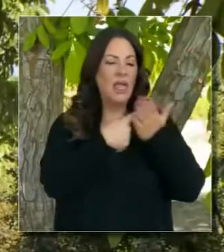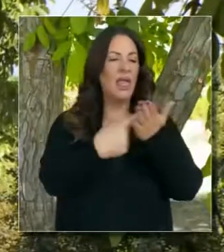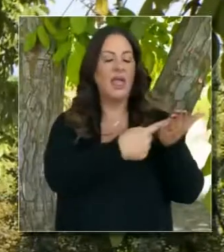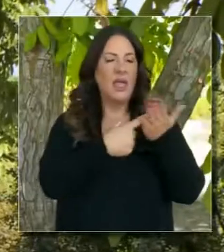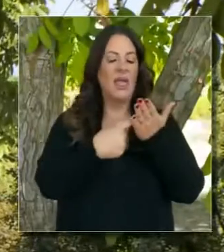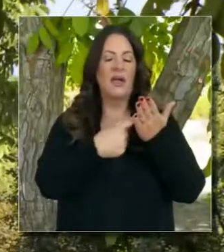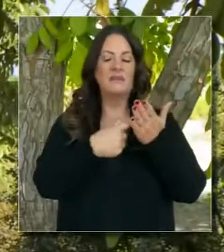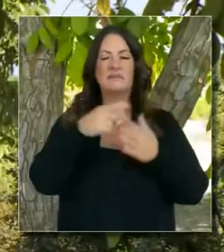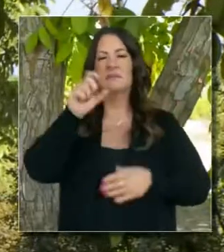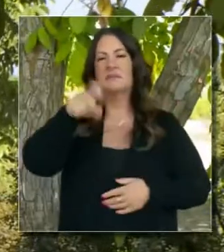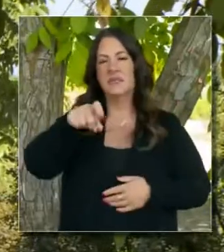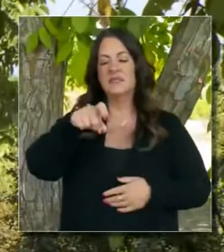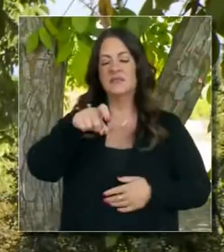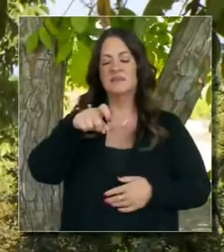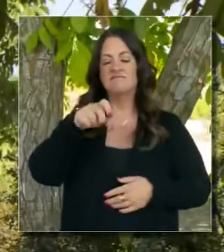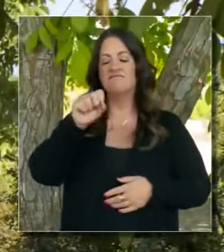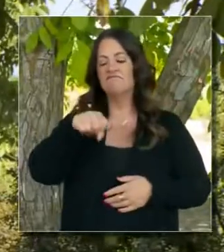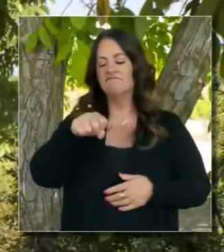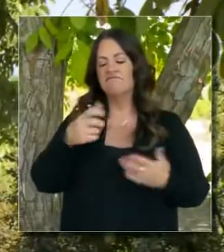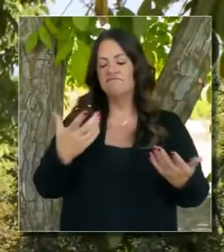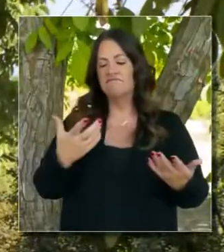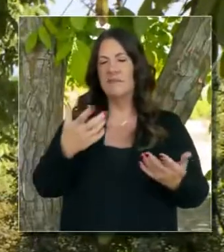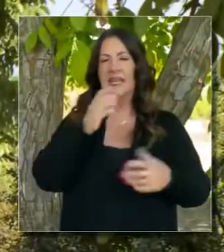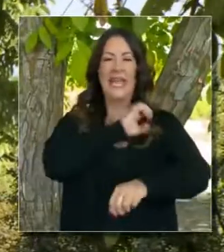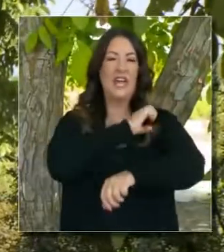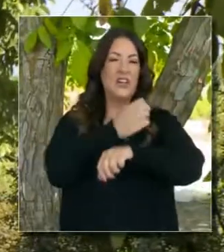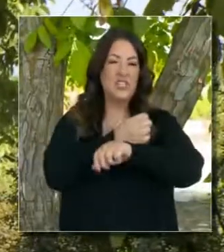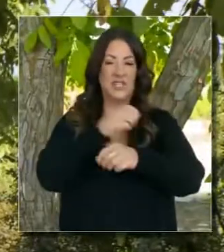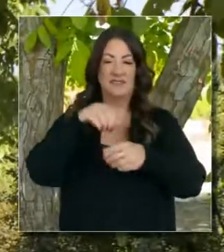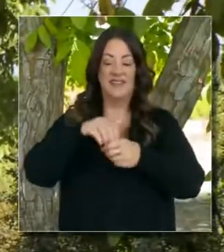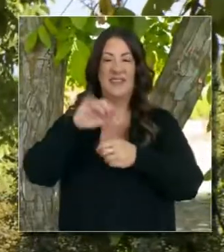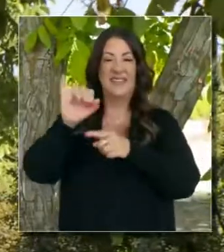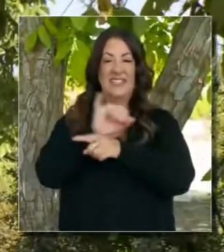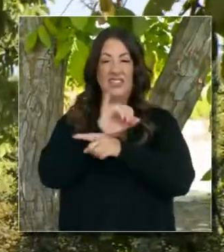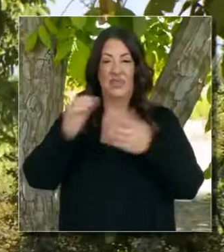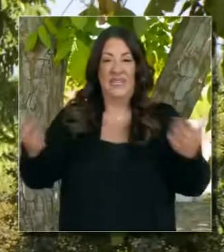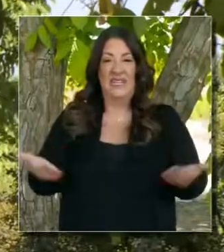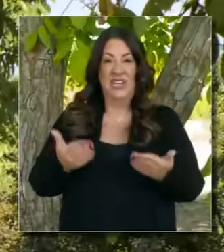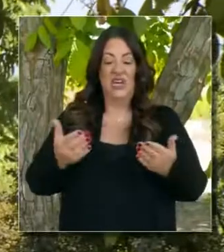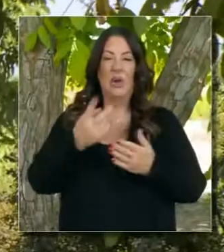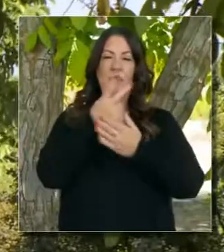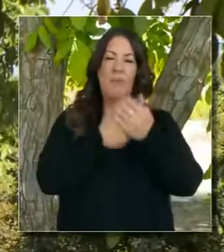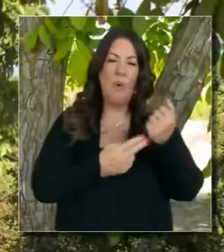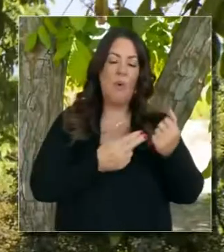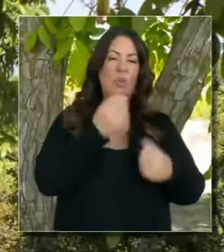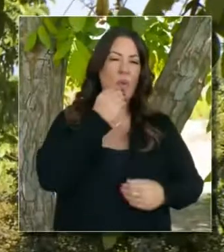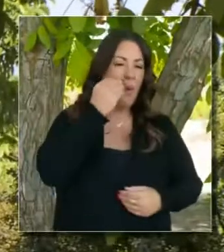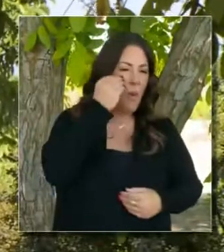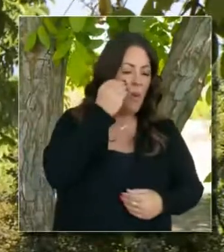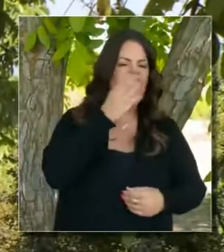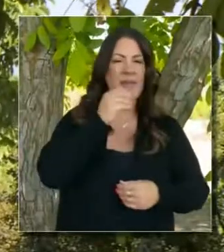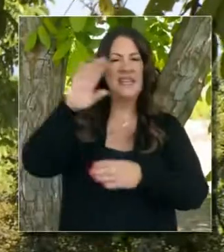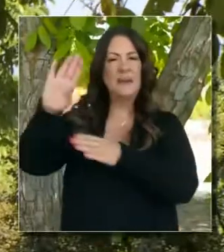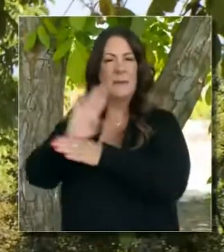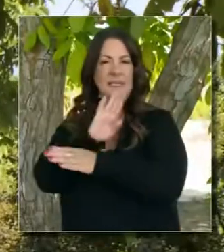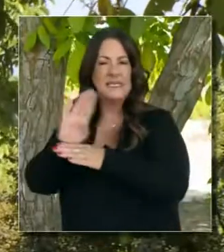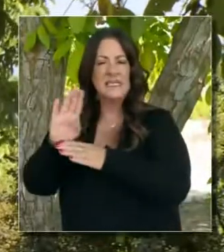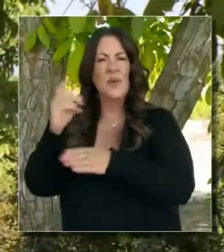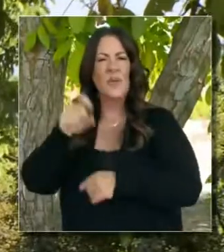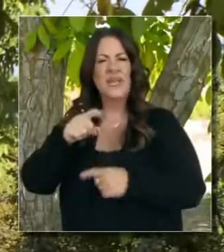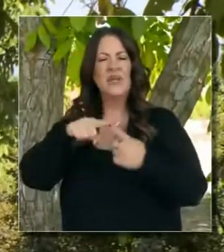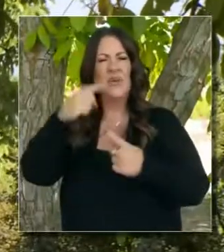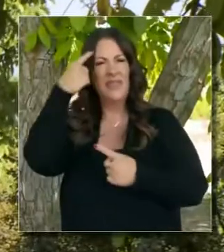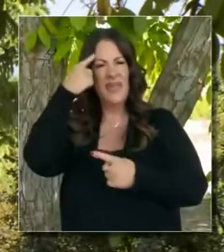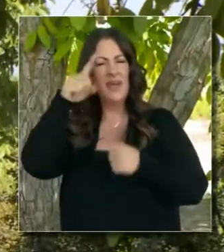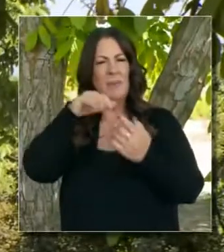climático. Nos consumimos tanto como debe ser por electricidad, industria, comercial, residencial. Y se